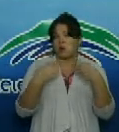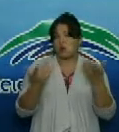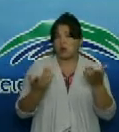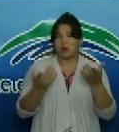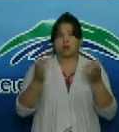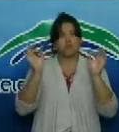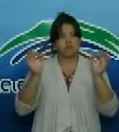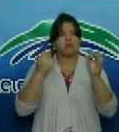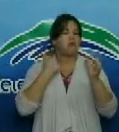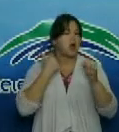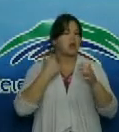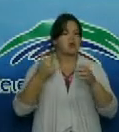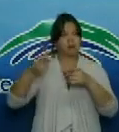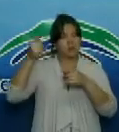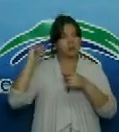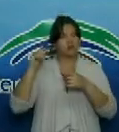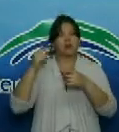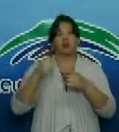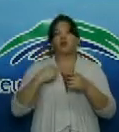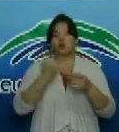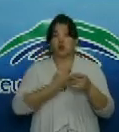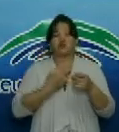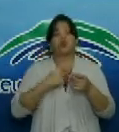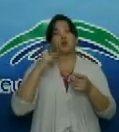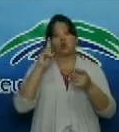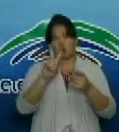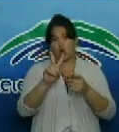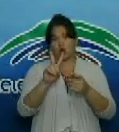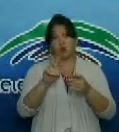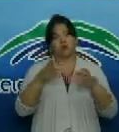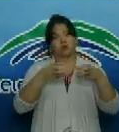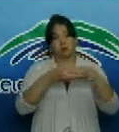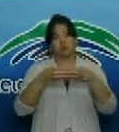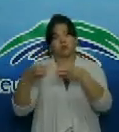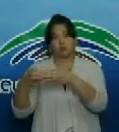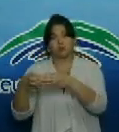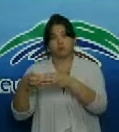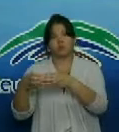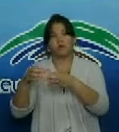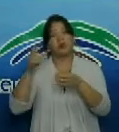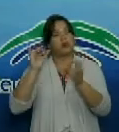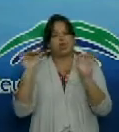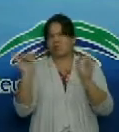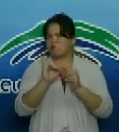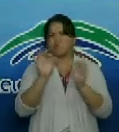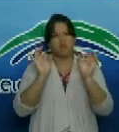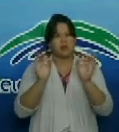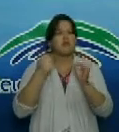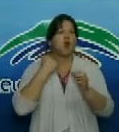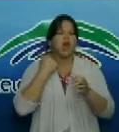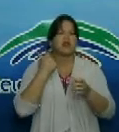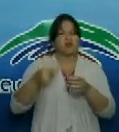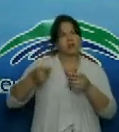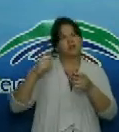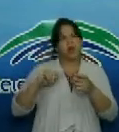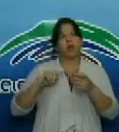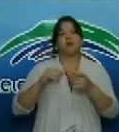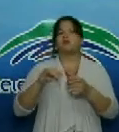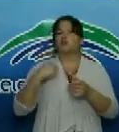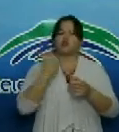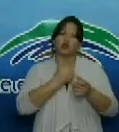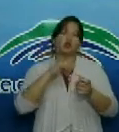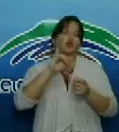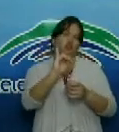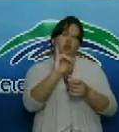clasificaran el año pasado nos da la posibilidad que nosotros clasificamos los dos equipos infantiles el año pasado y así que como mínimo tenemos el sexto lugar si hubiera